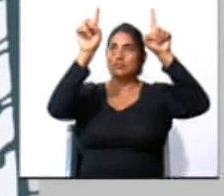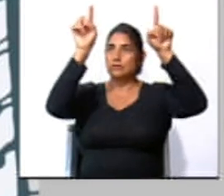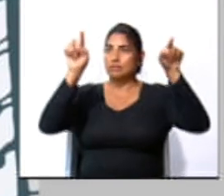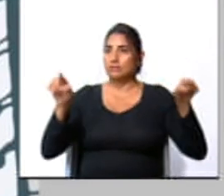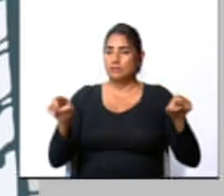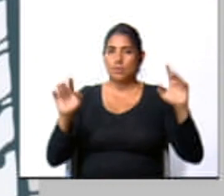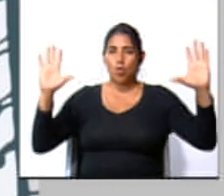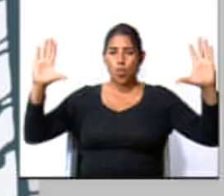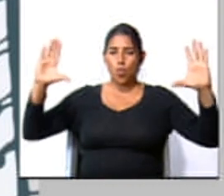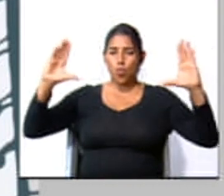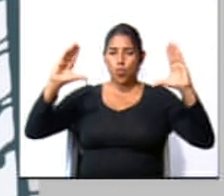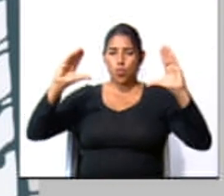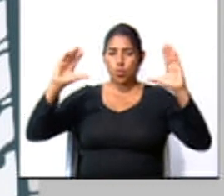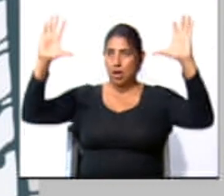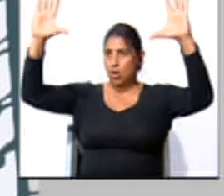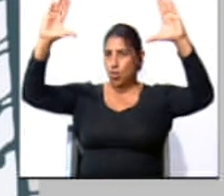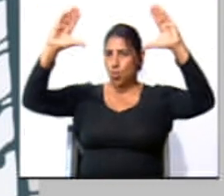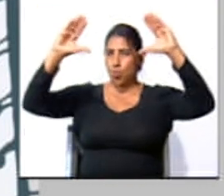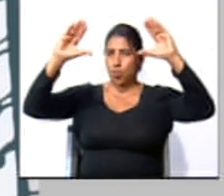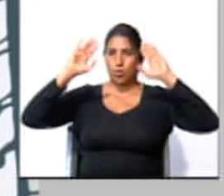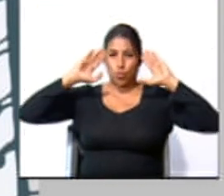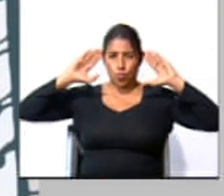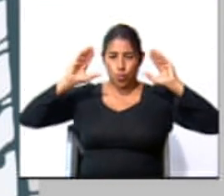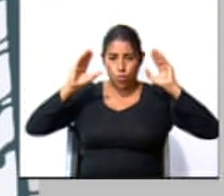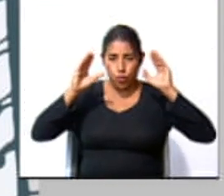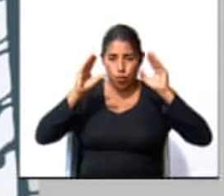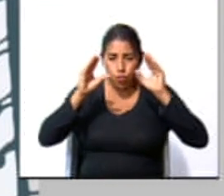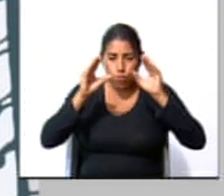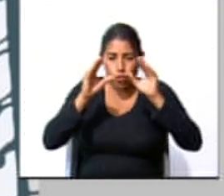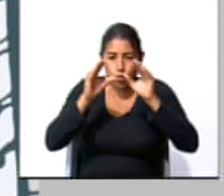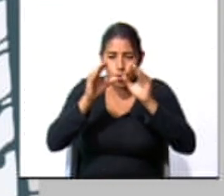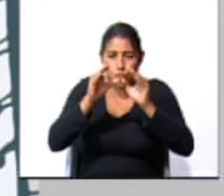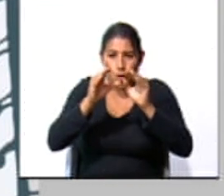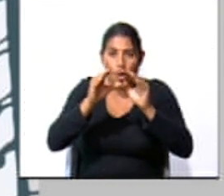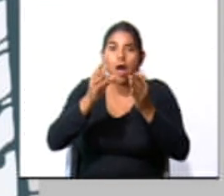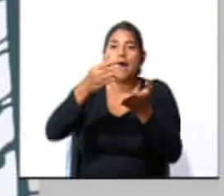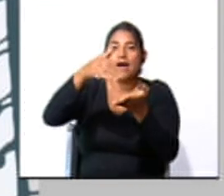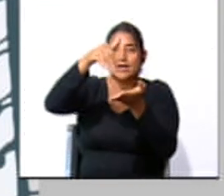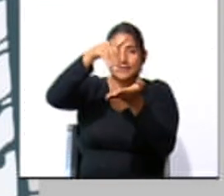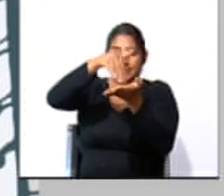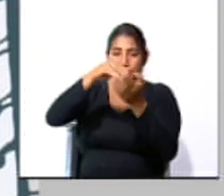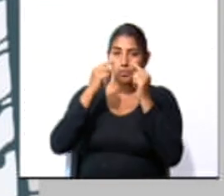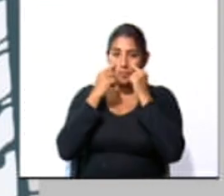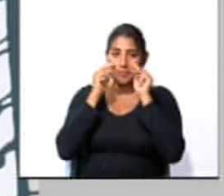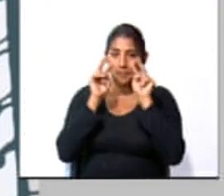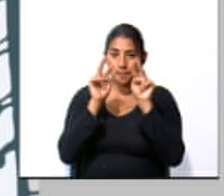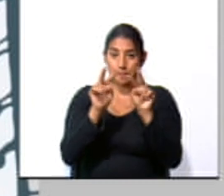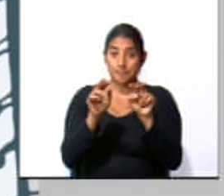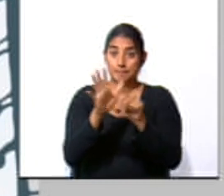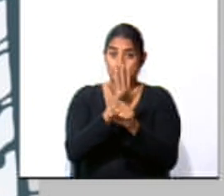oscureciendo las esquinas, para que la vista se cerrara en un movimiento completo dentro del cuadro.